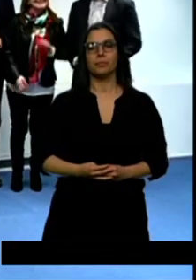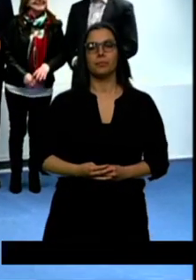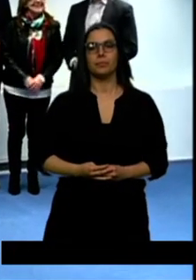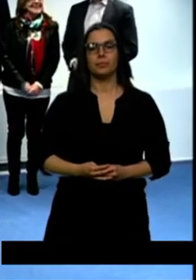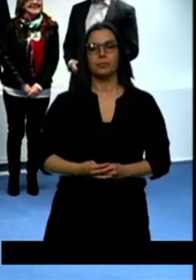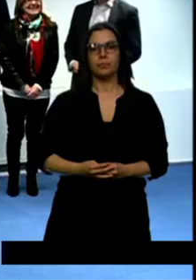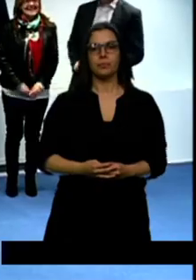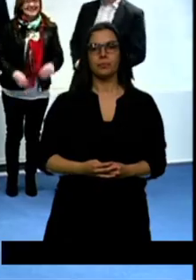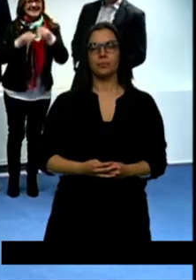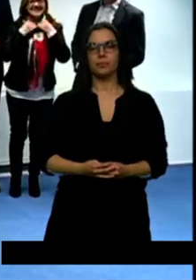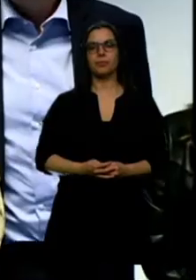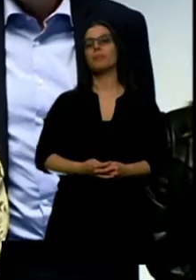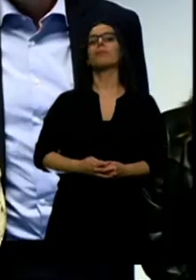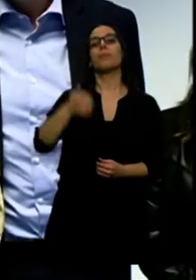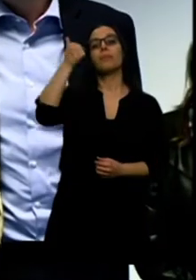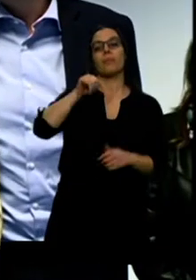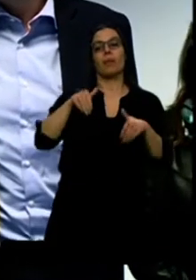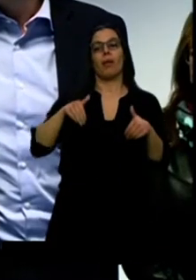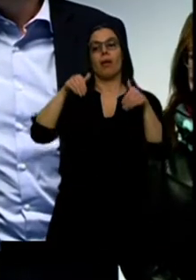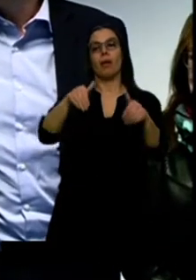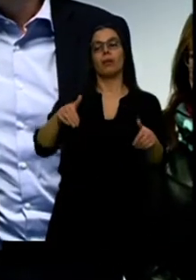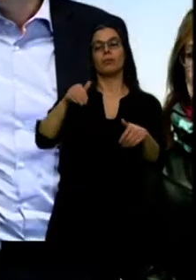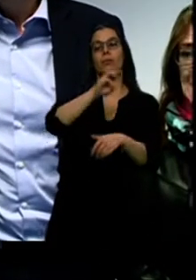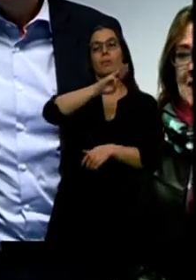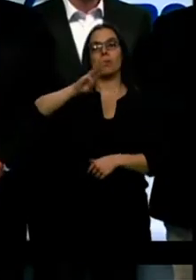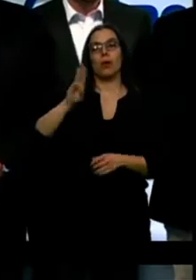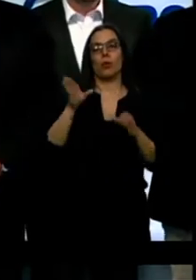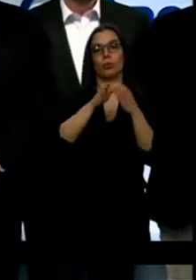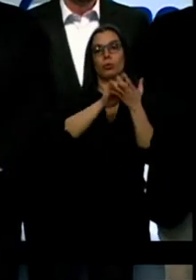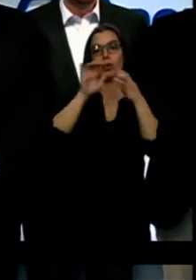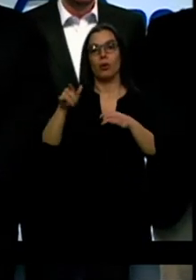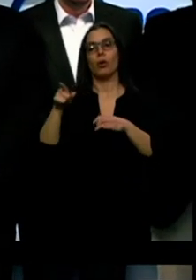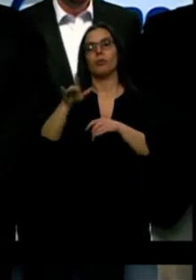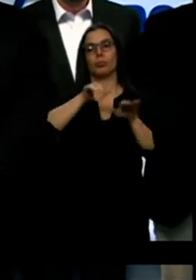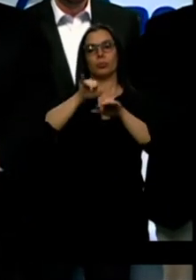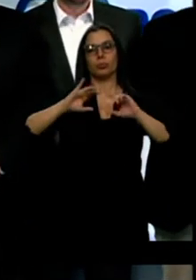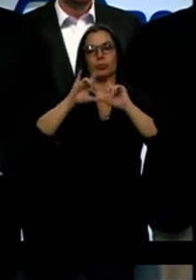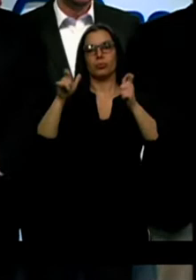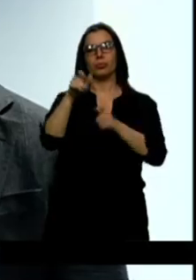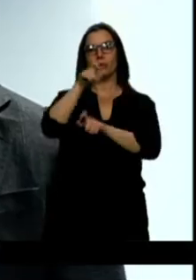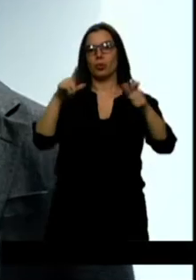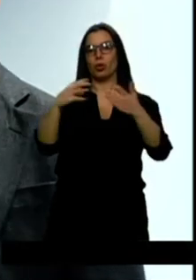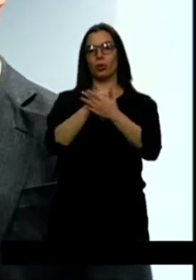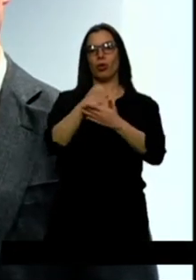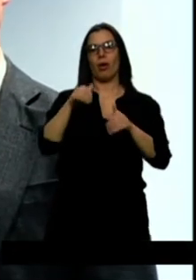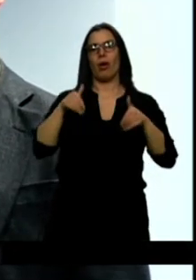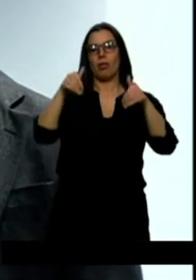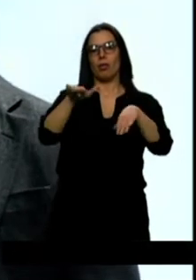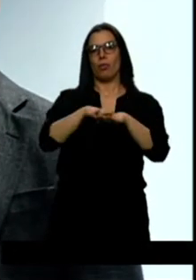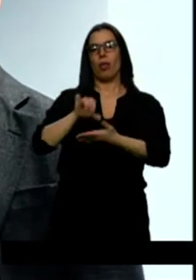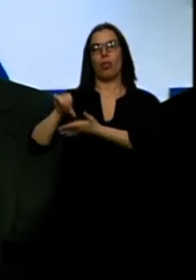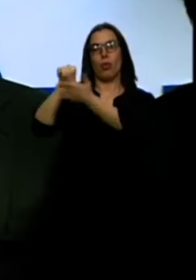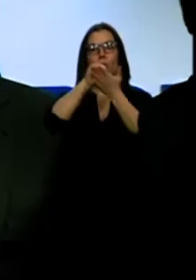El candidato del PP a la Junta de Castilla y León se ha reunido con los aspirantes populares a las nueve capitales de provincia. Dice que son los mejores y que no